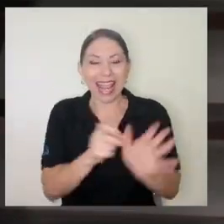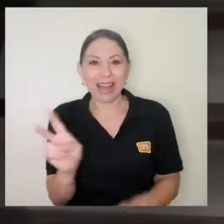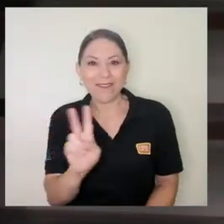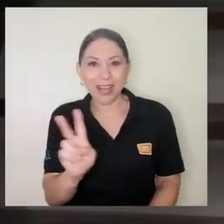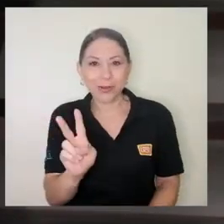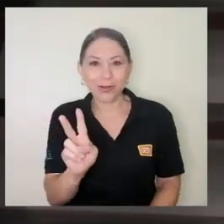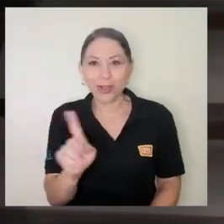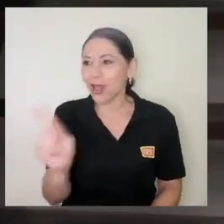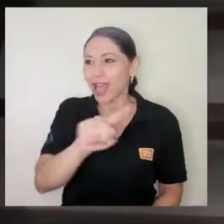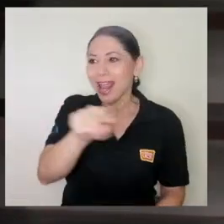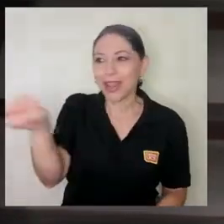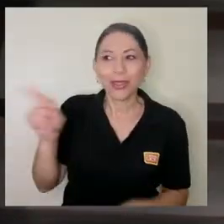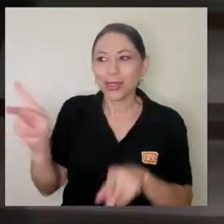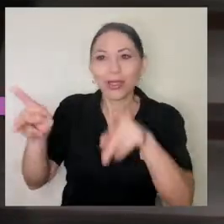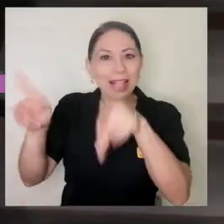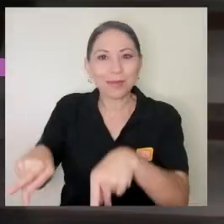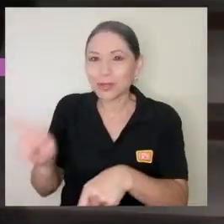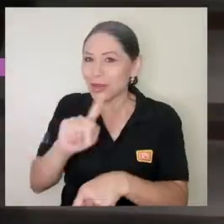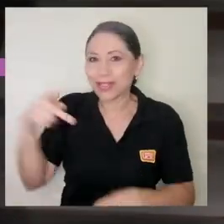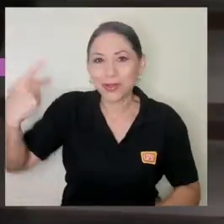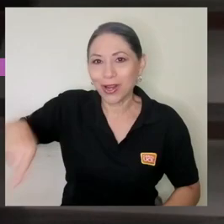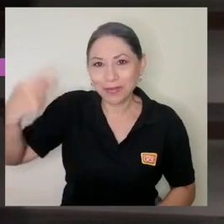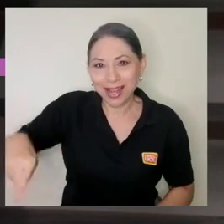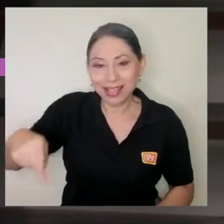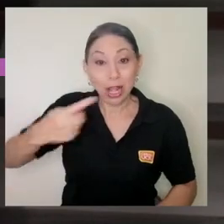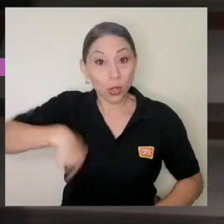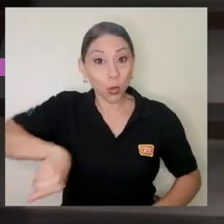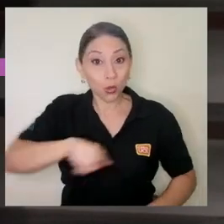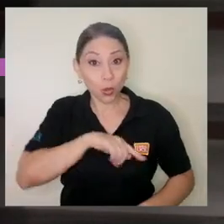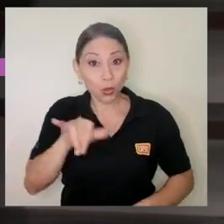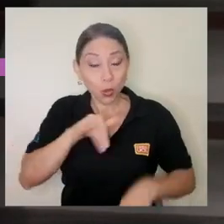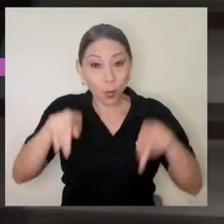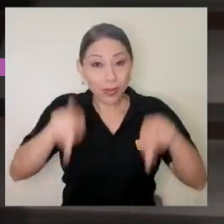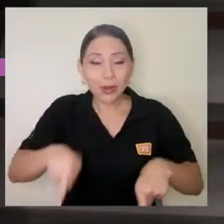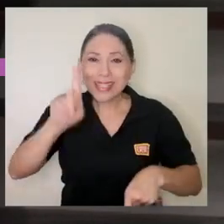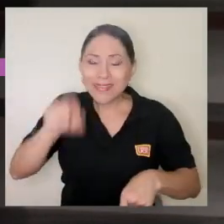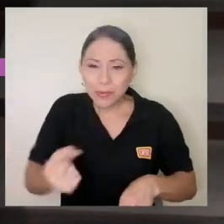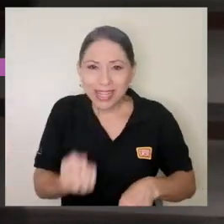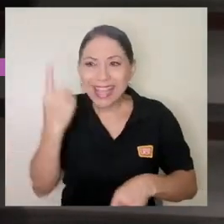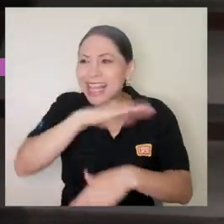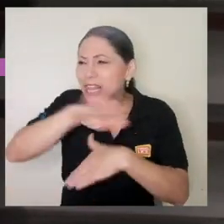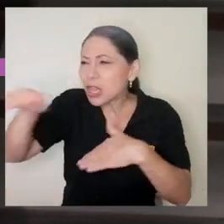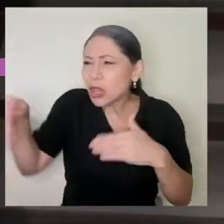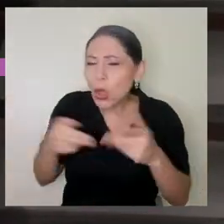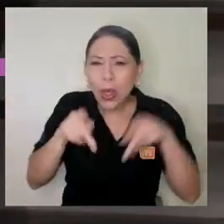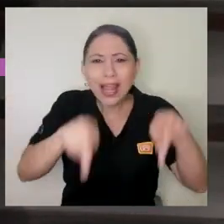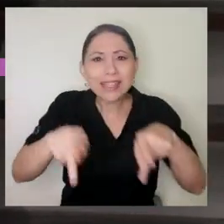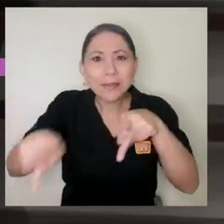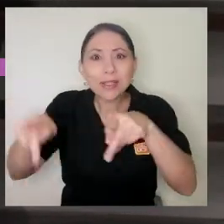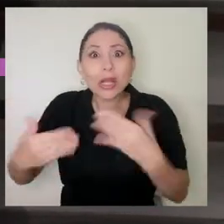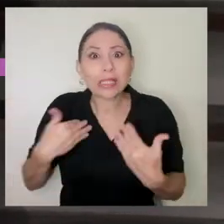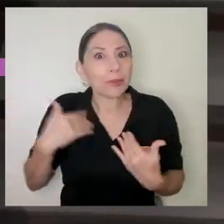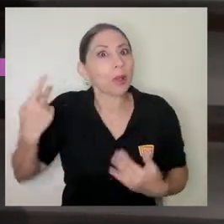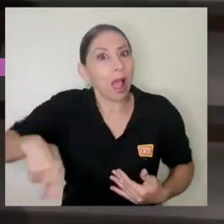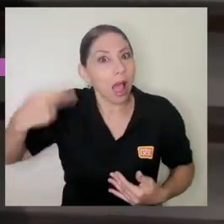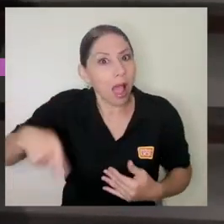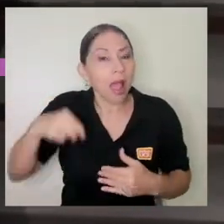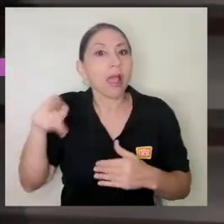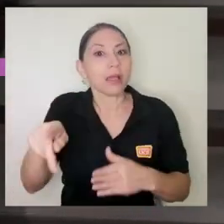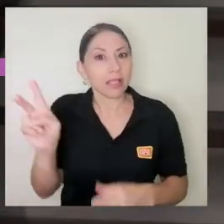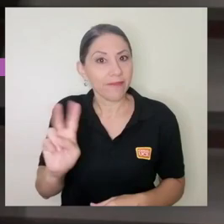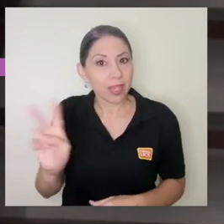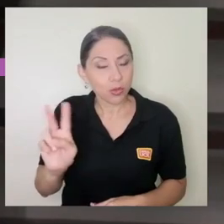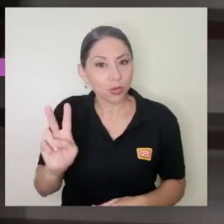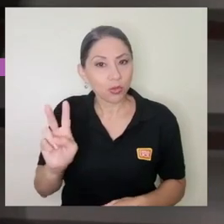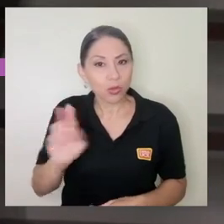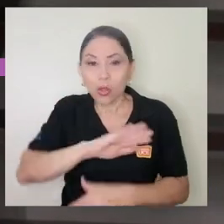un virus y desde esa perspectiva como personas tenemos que entender que todas las personas estamos amenazadas por ese virus y que